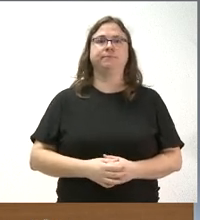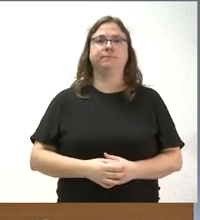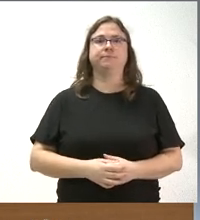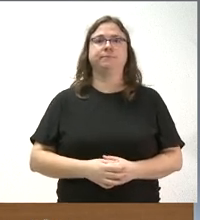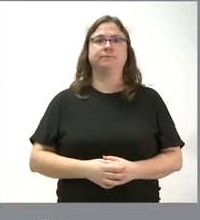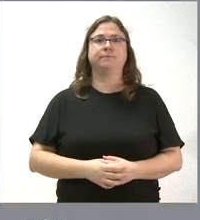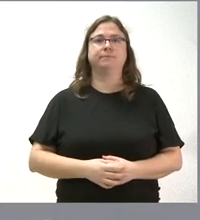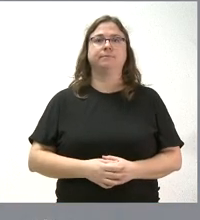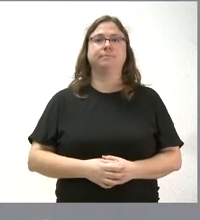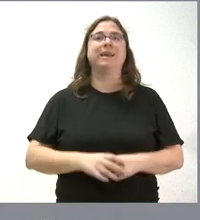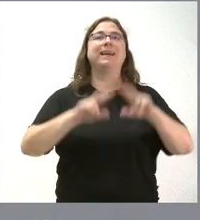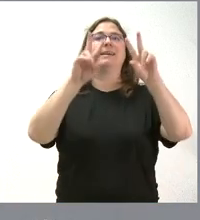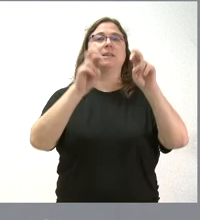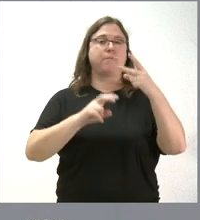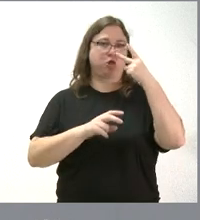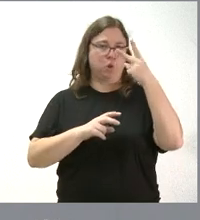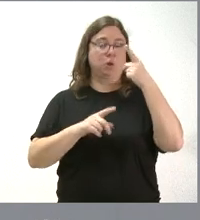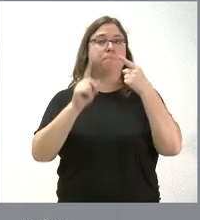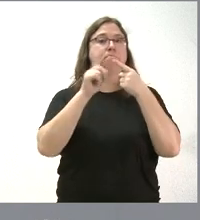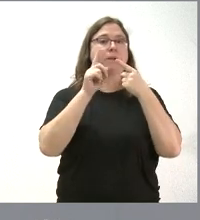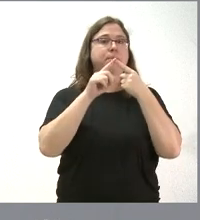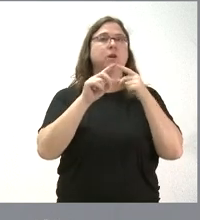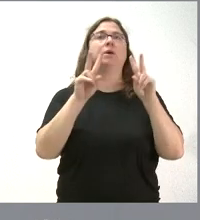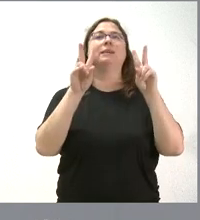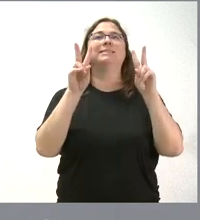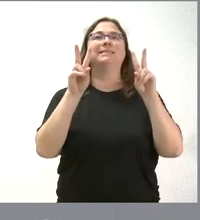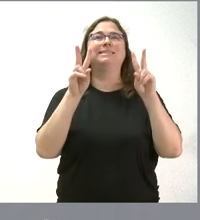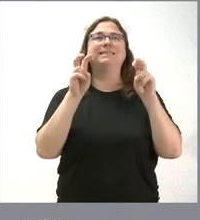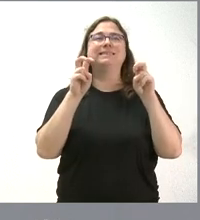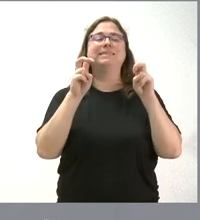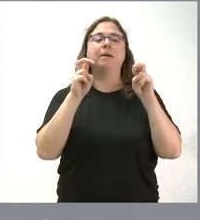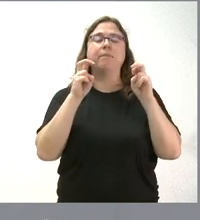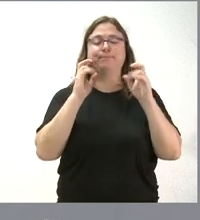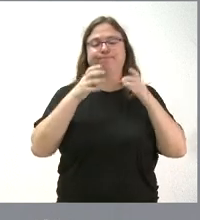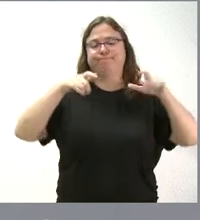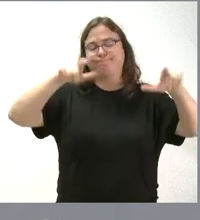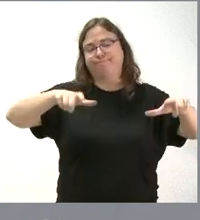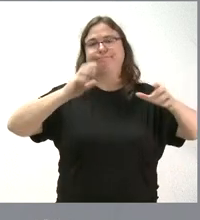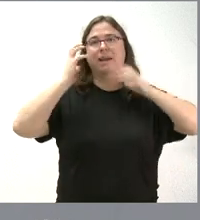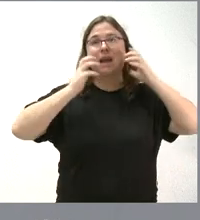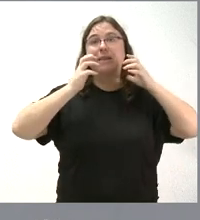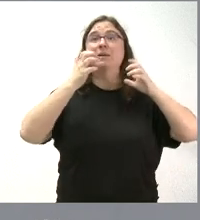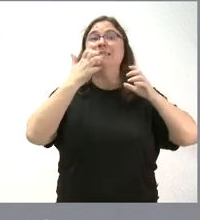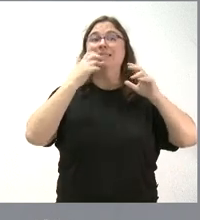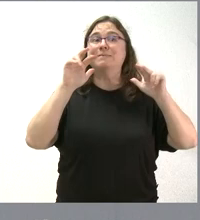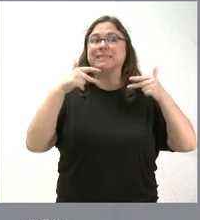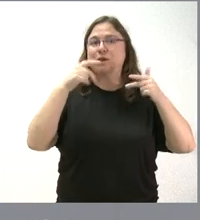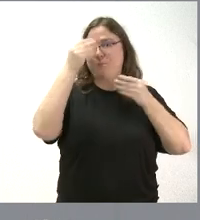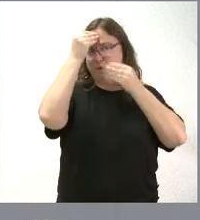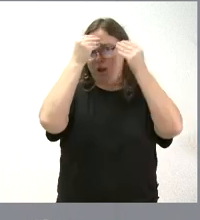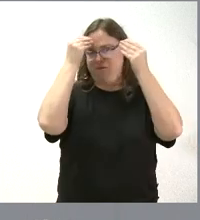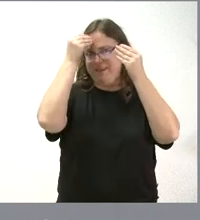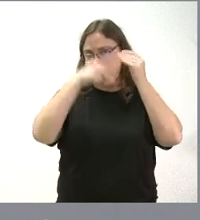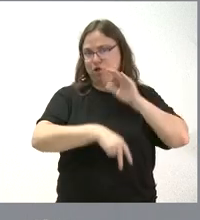Plantea dos cuestiones. Primero, una cuestión en relación con una explotación ganadera. Yo, si me permite, comienzo haciendo una reflexión general.